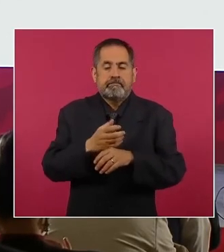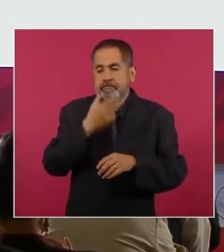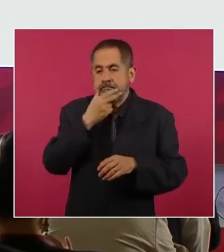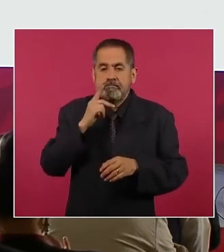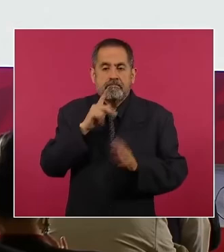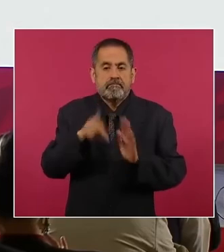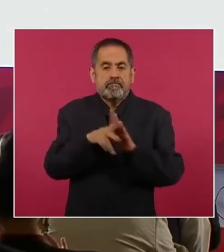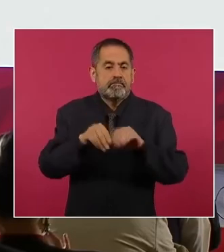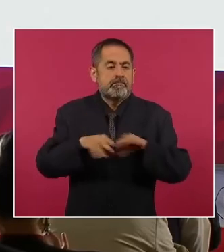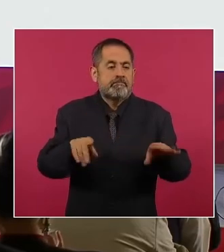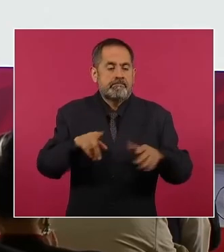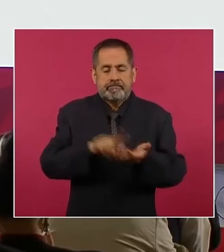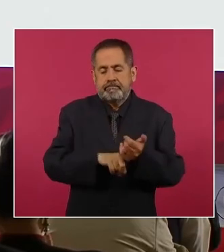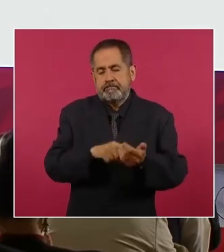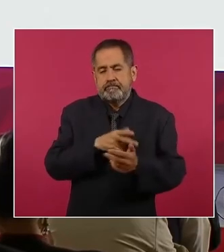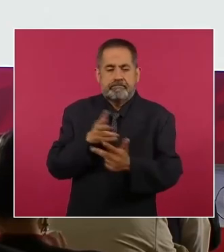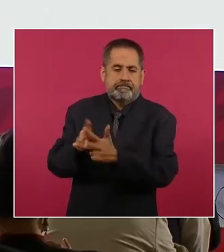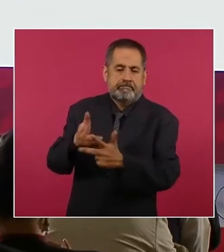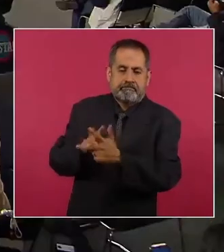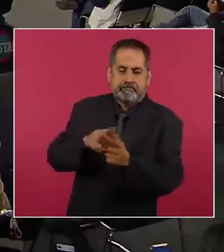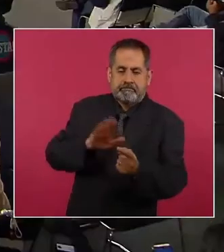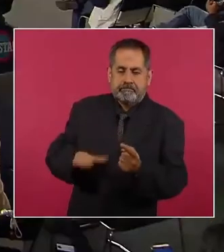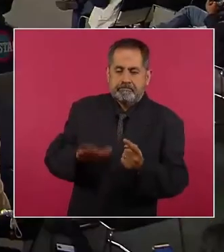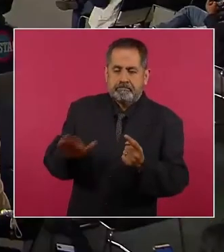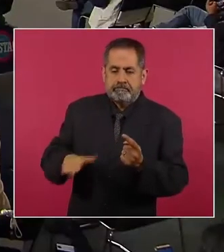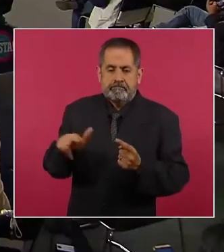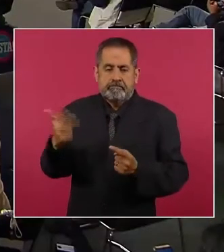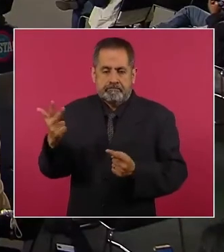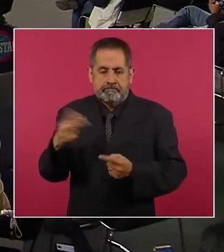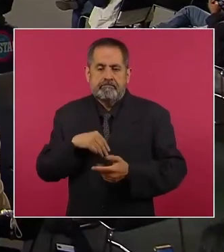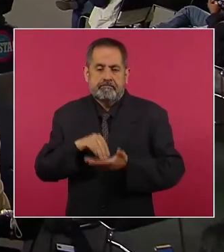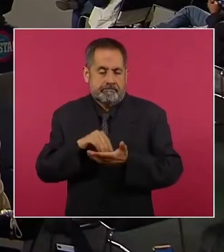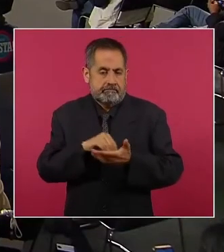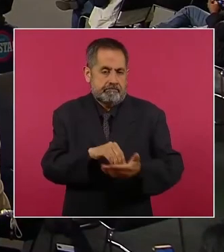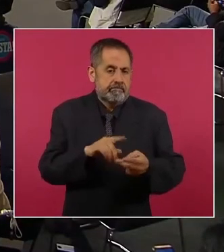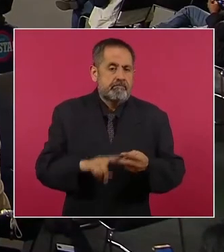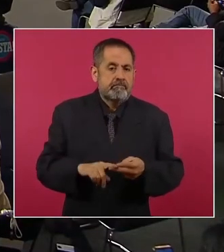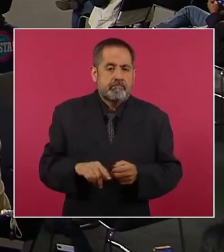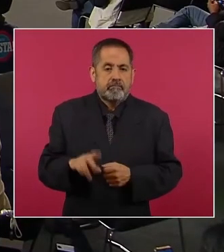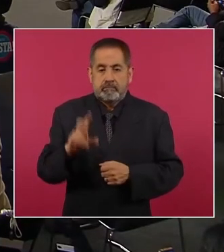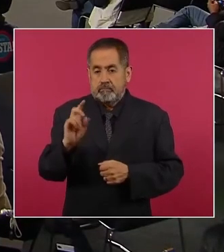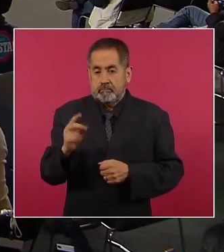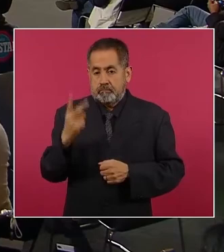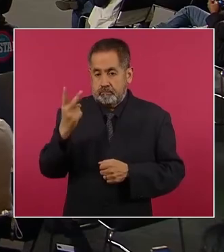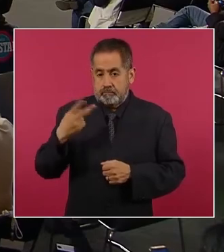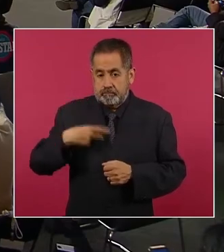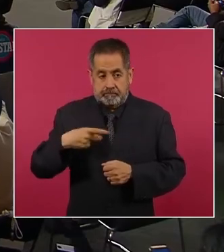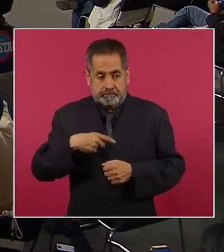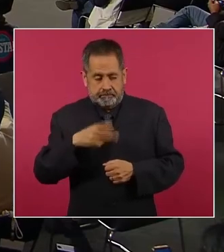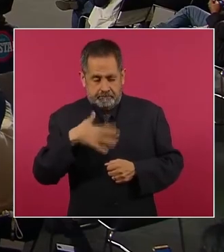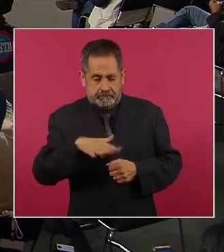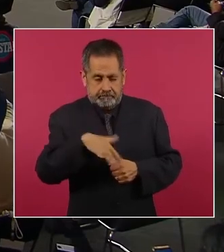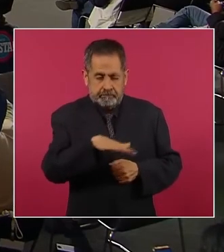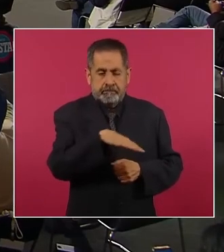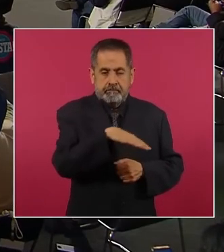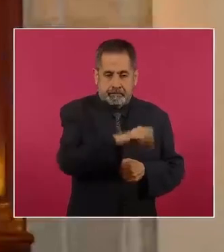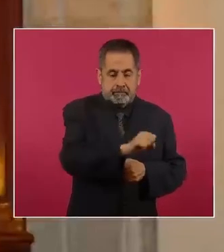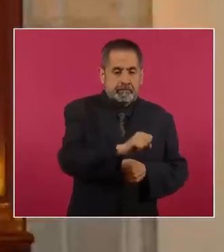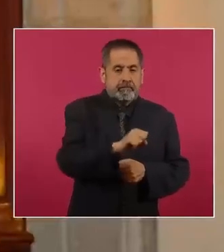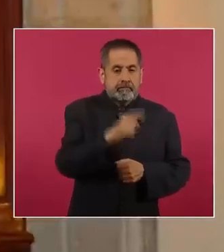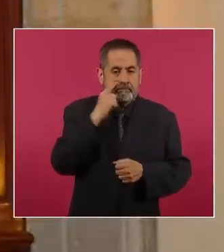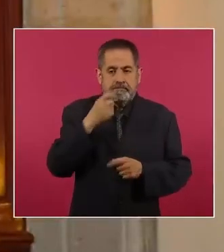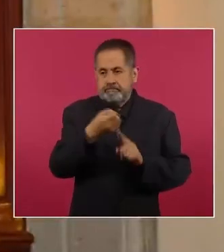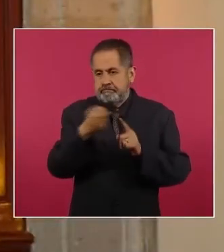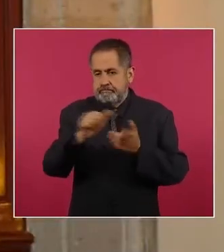sido asesinados durante el presente año. Hay 32 detenidos o buscados con orden de